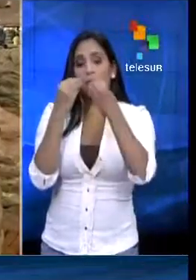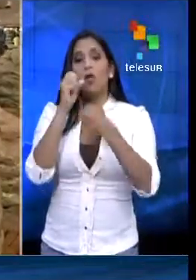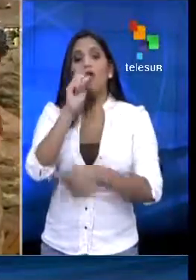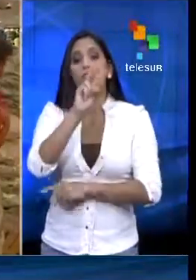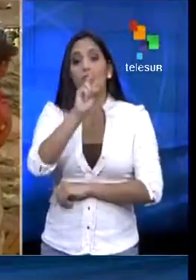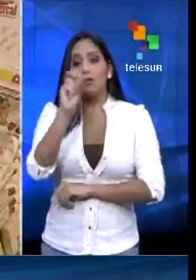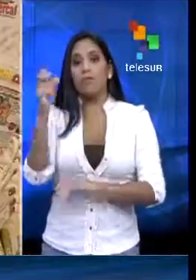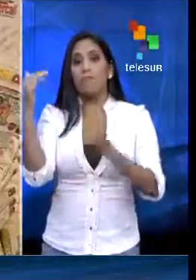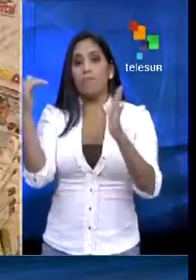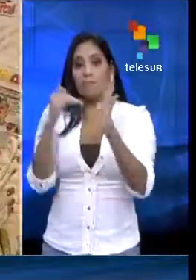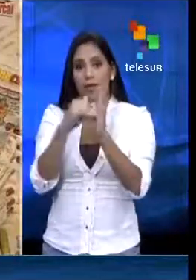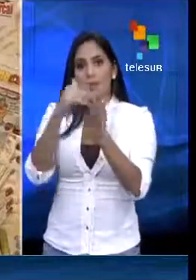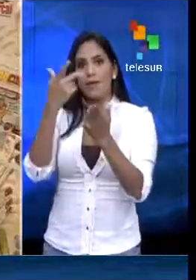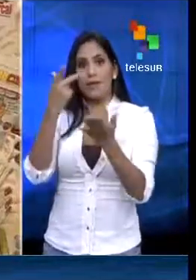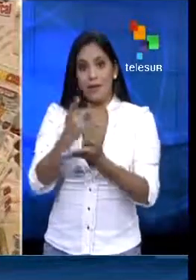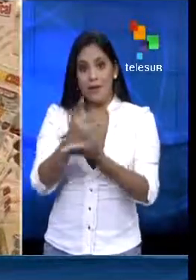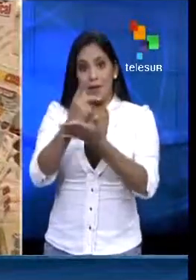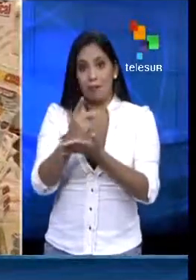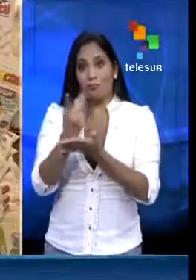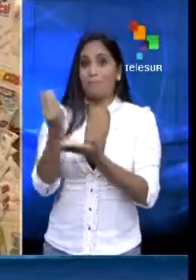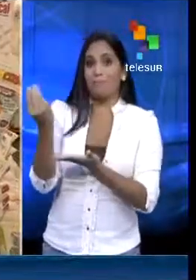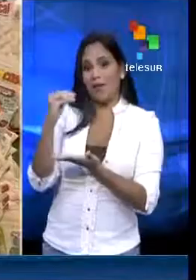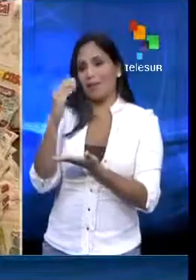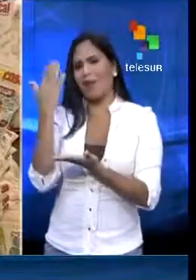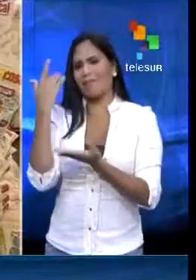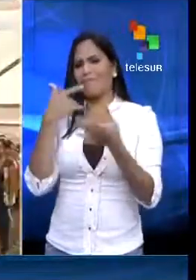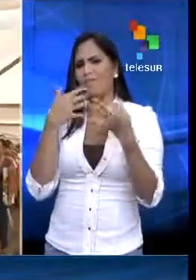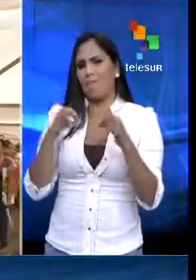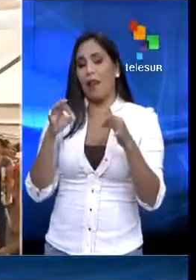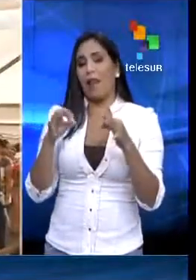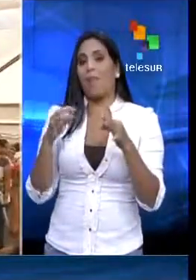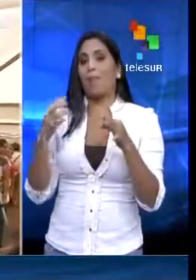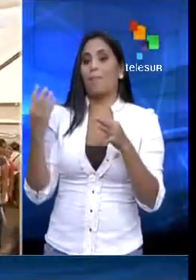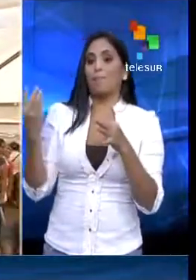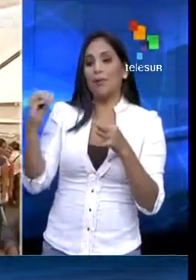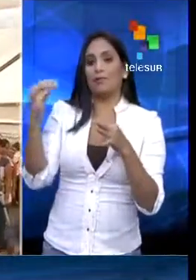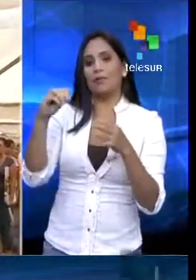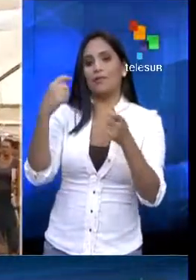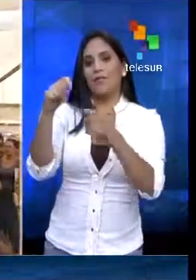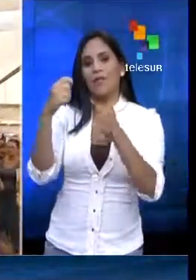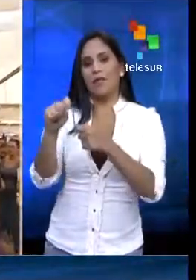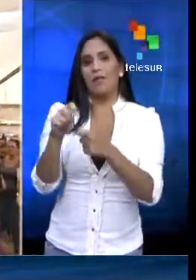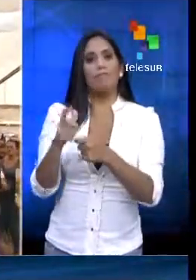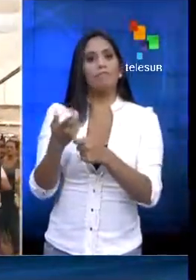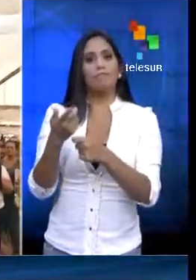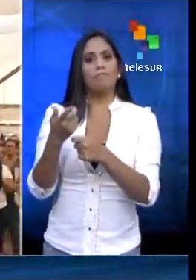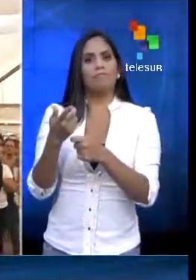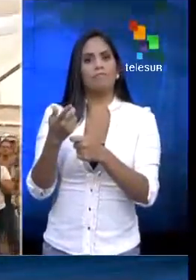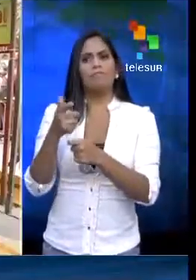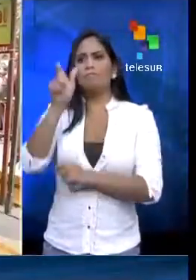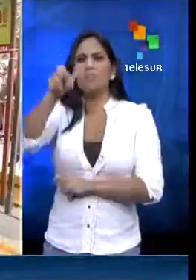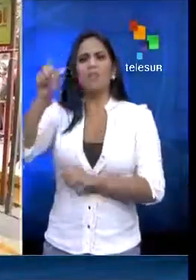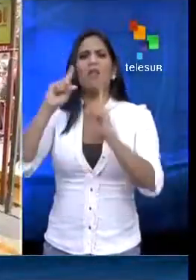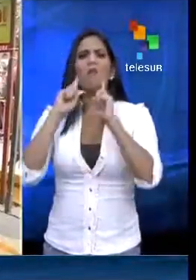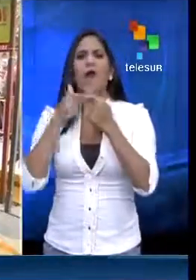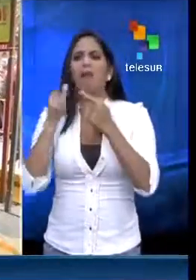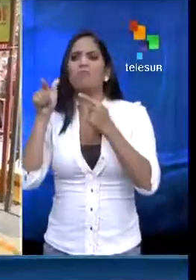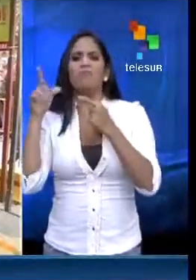kilos más de los que normalmente se asignan. Lo están acaparando, los comercios.